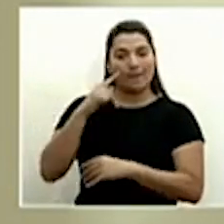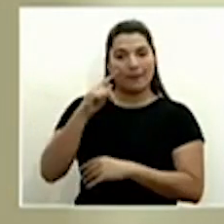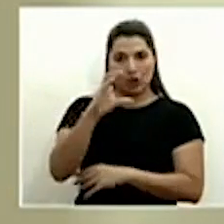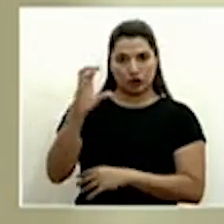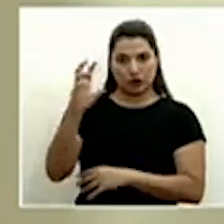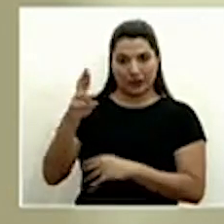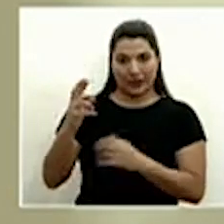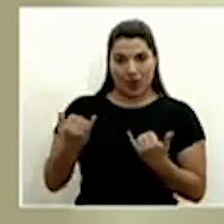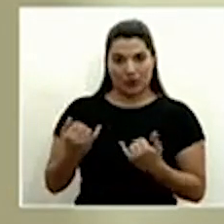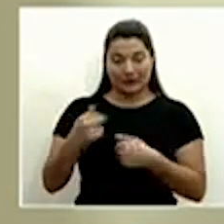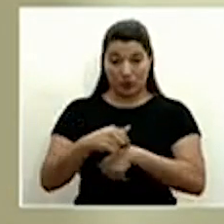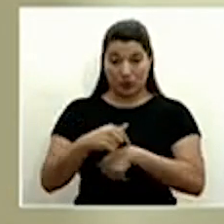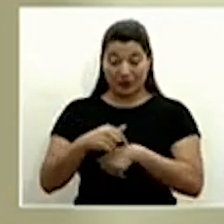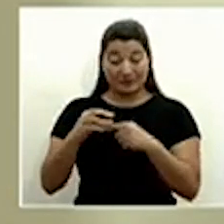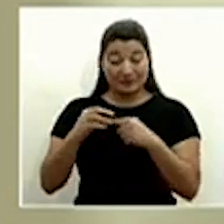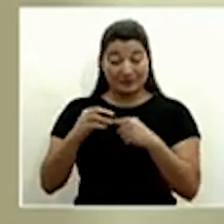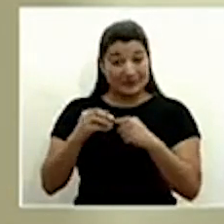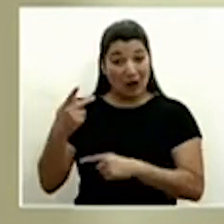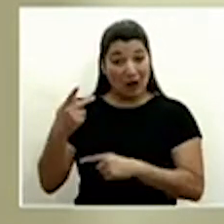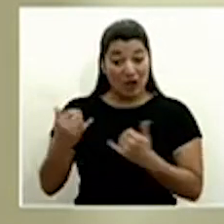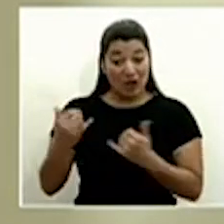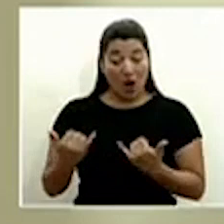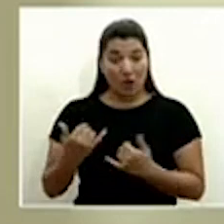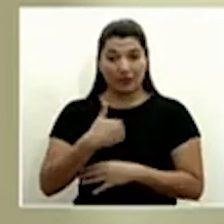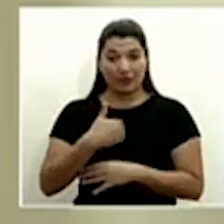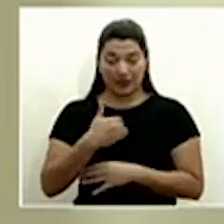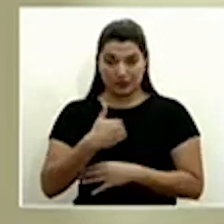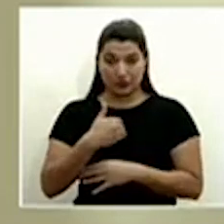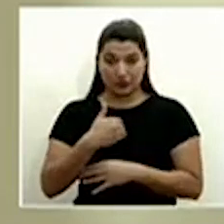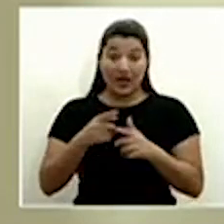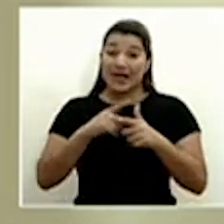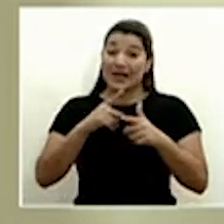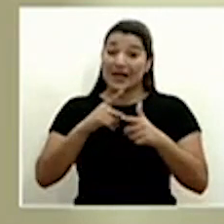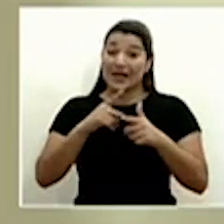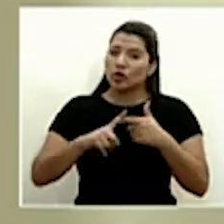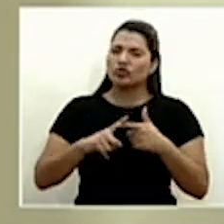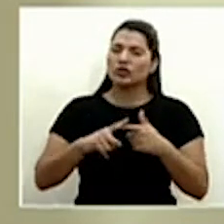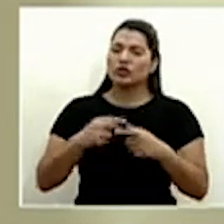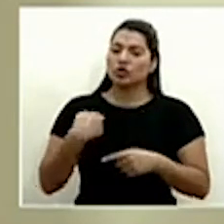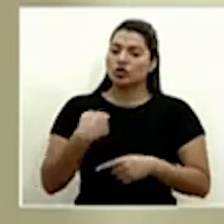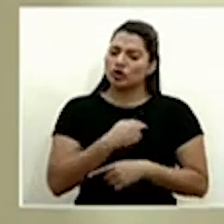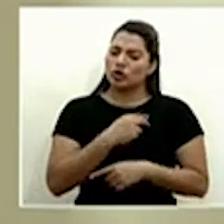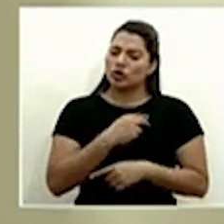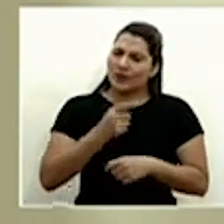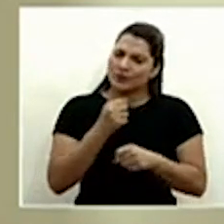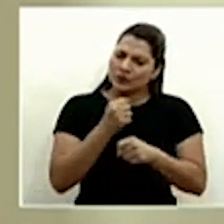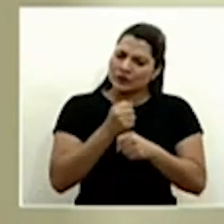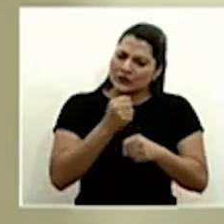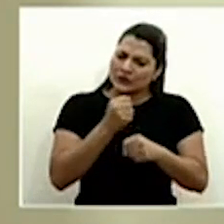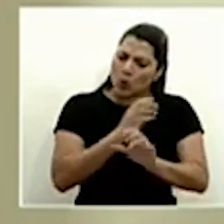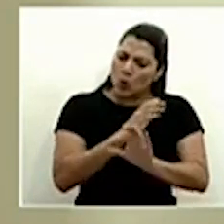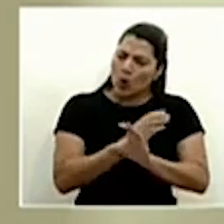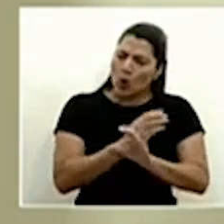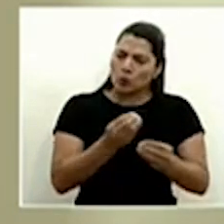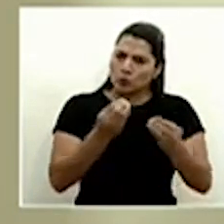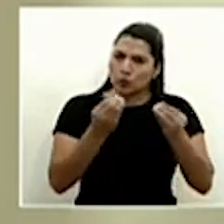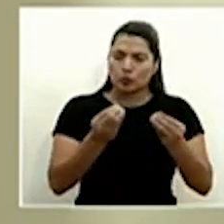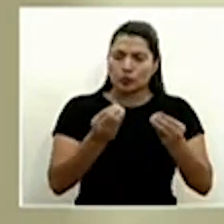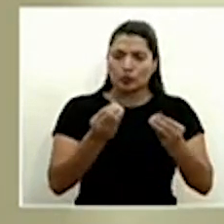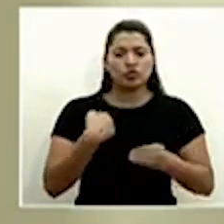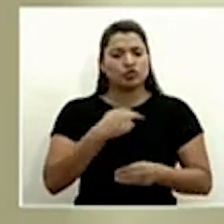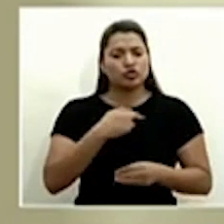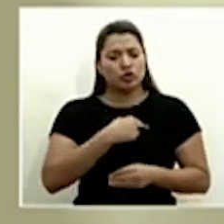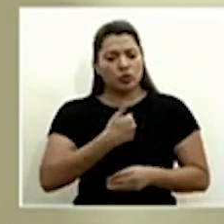riesgo que tenemos y tenemos que en esto ser, pues, siempre muy diligentes nosotros porque tenemos que cuidarnos, tenemos que cuidar